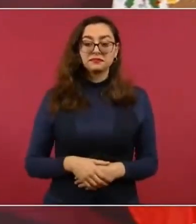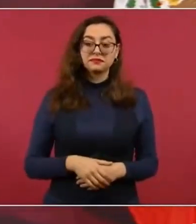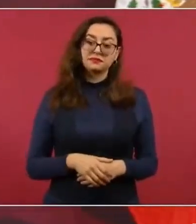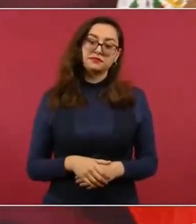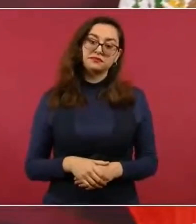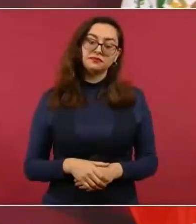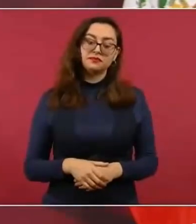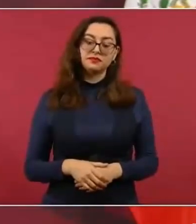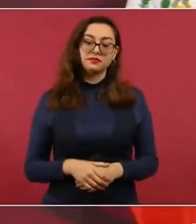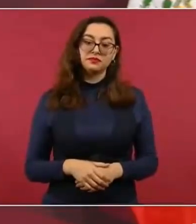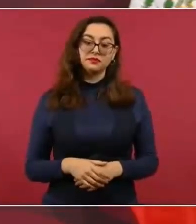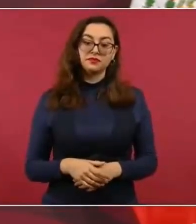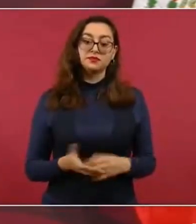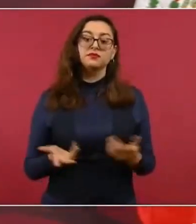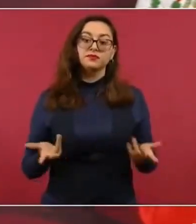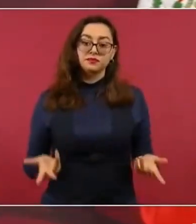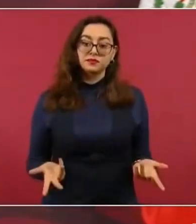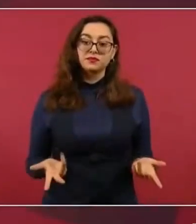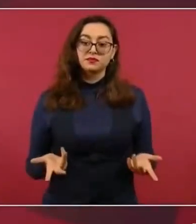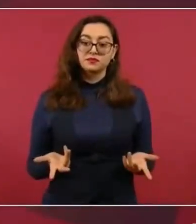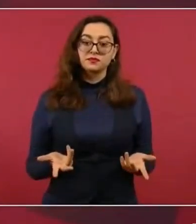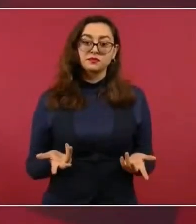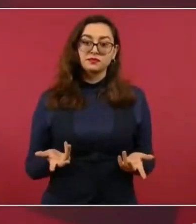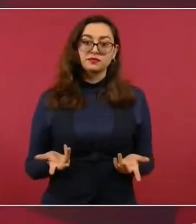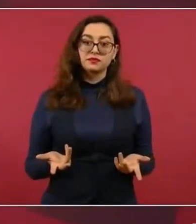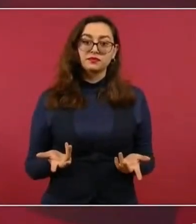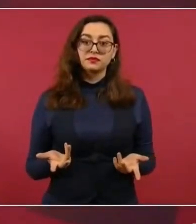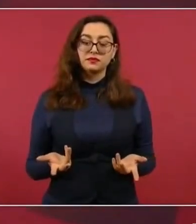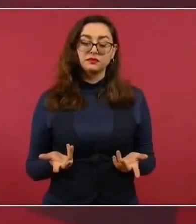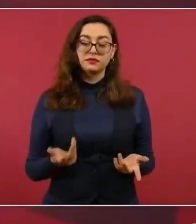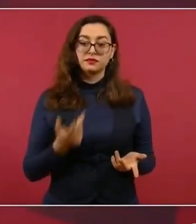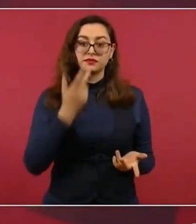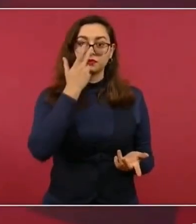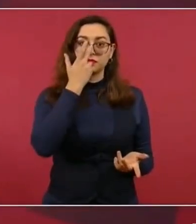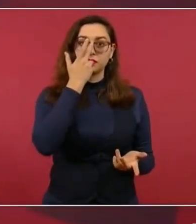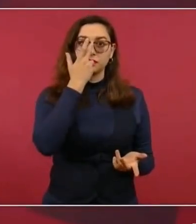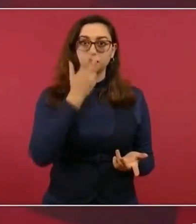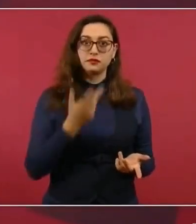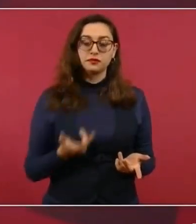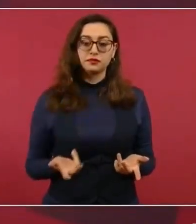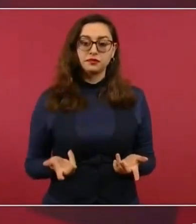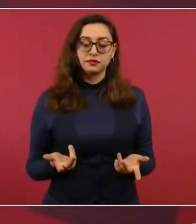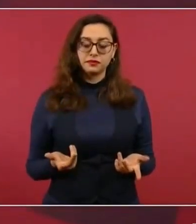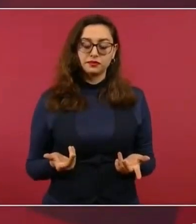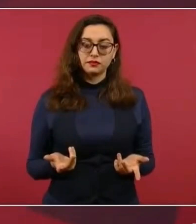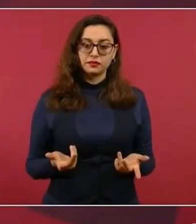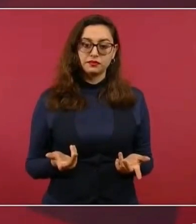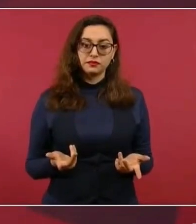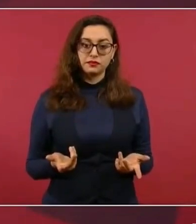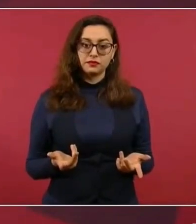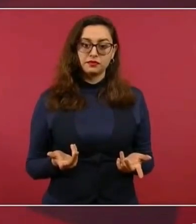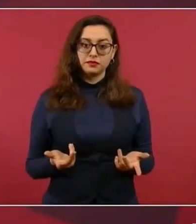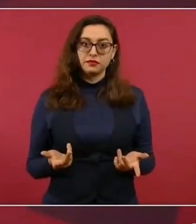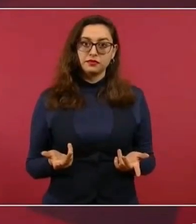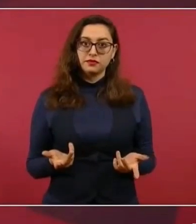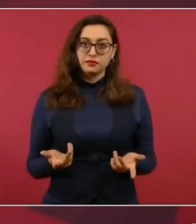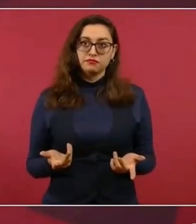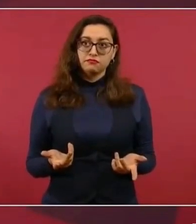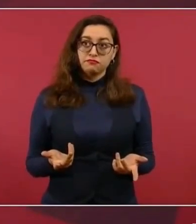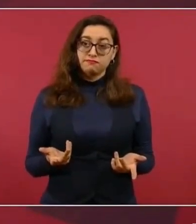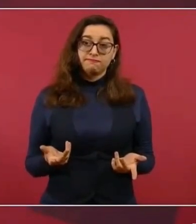Y había también la creencia muy